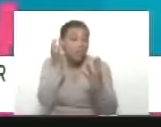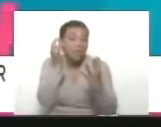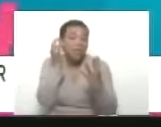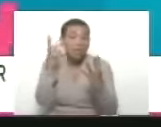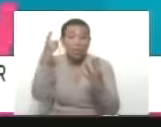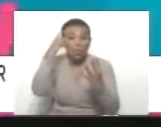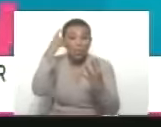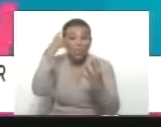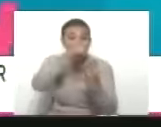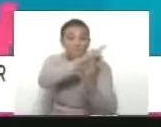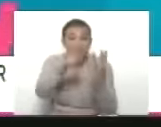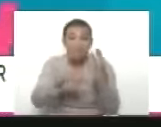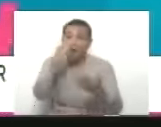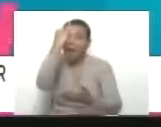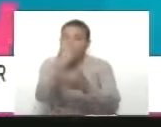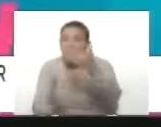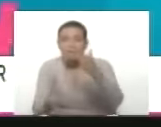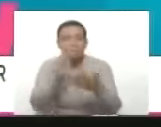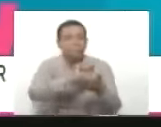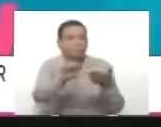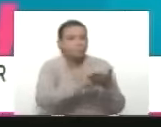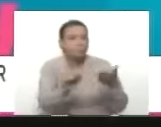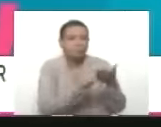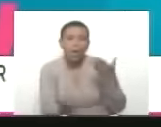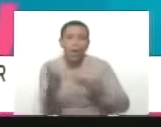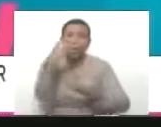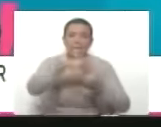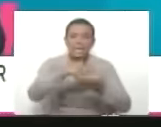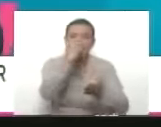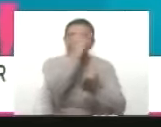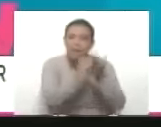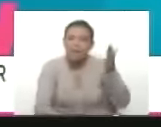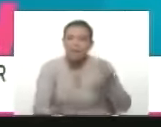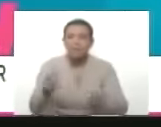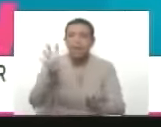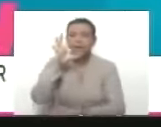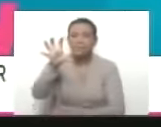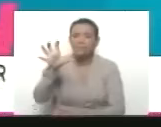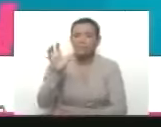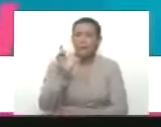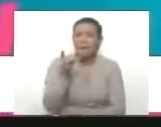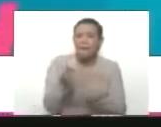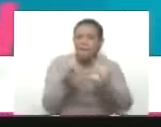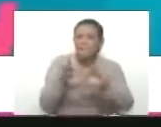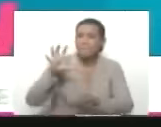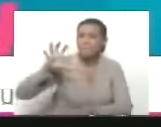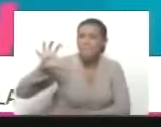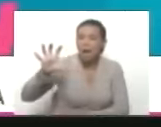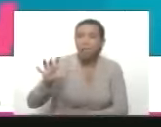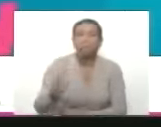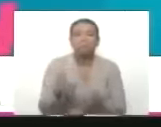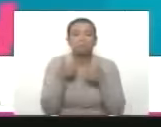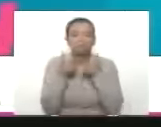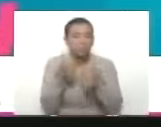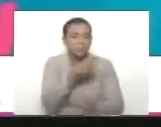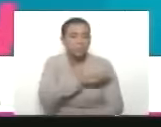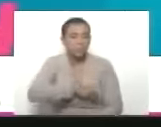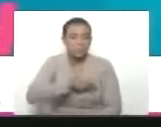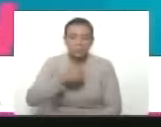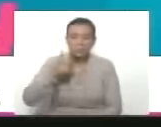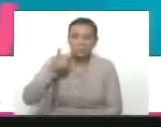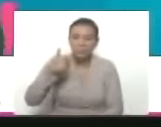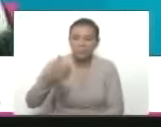registradas incorporadas inscritas partícipes de la gran misión